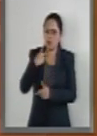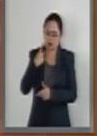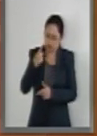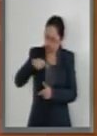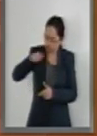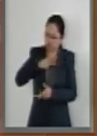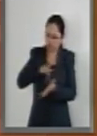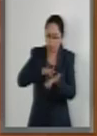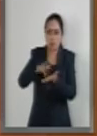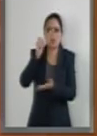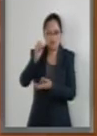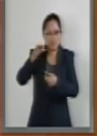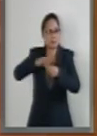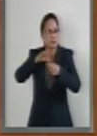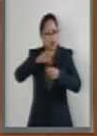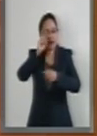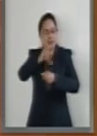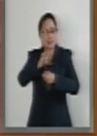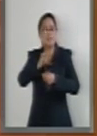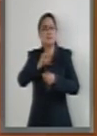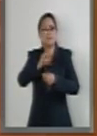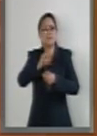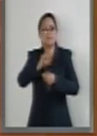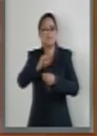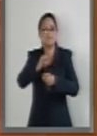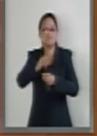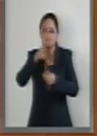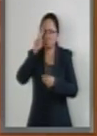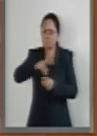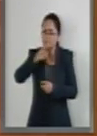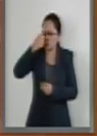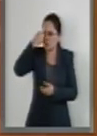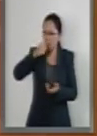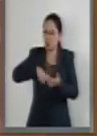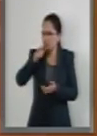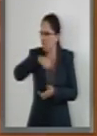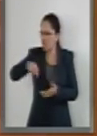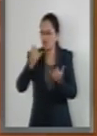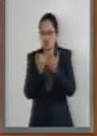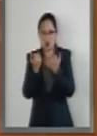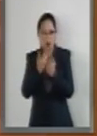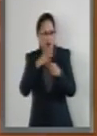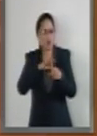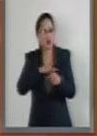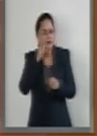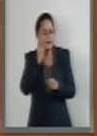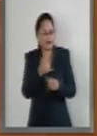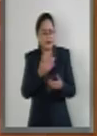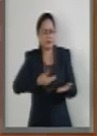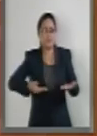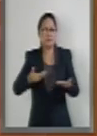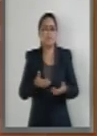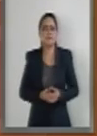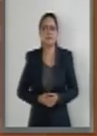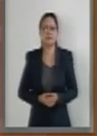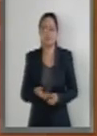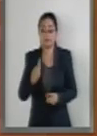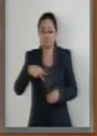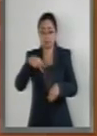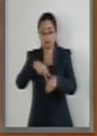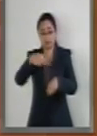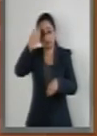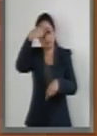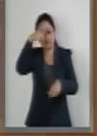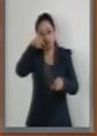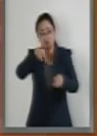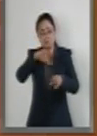supuesto estará en favor y que estoy cierta que todos estamos en ello. Y pues este posicionamiento es